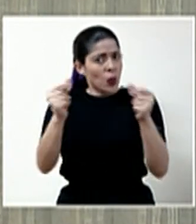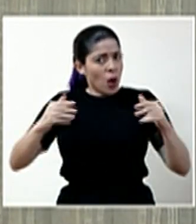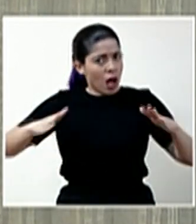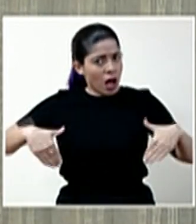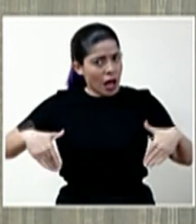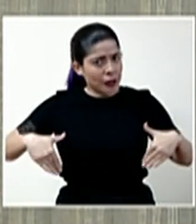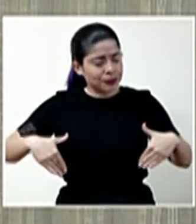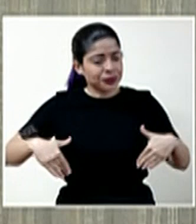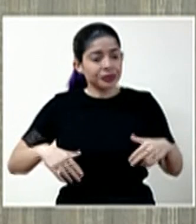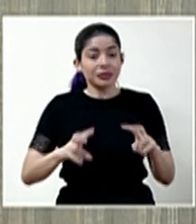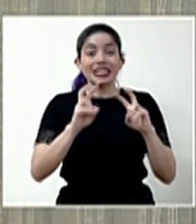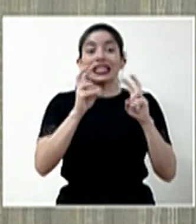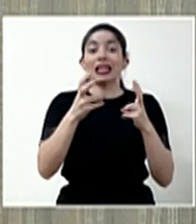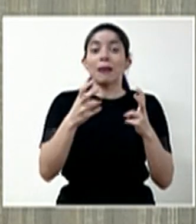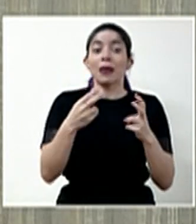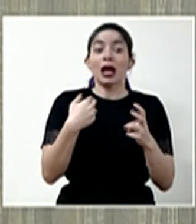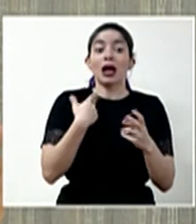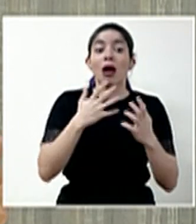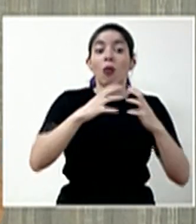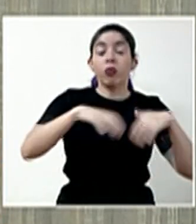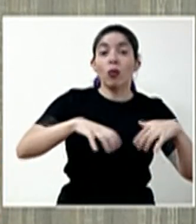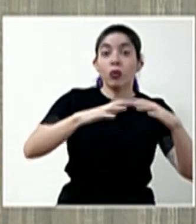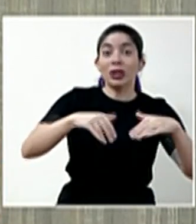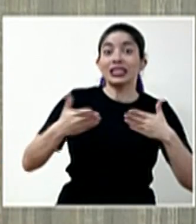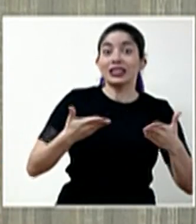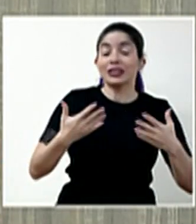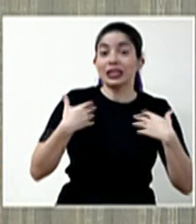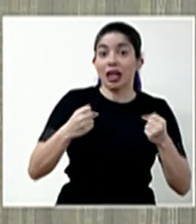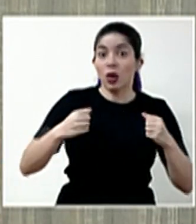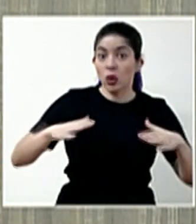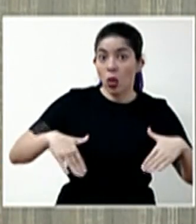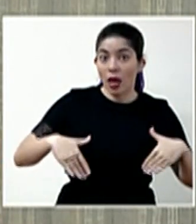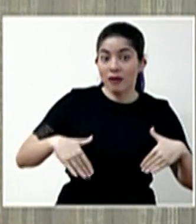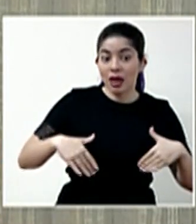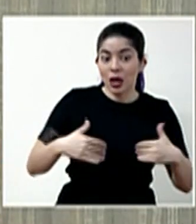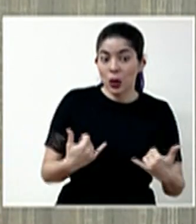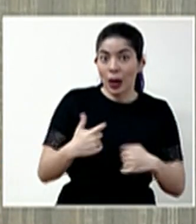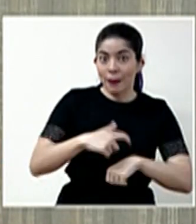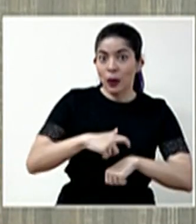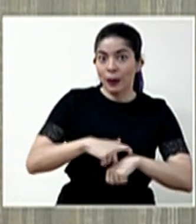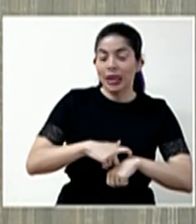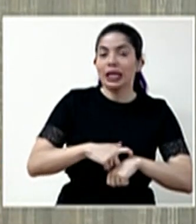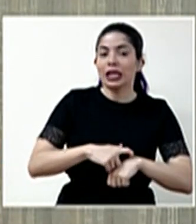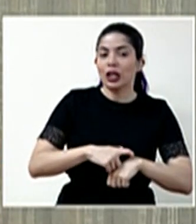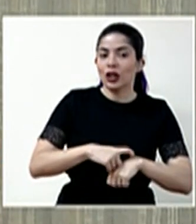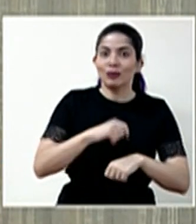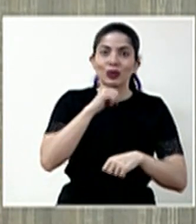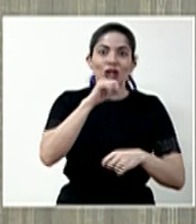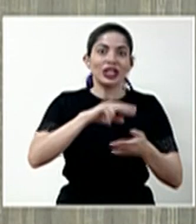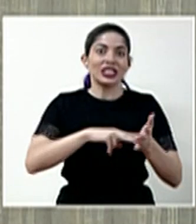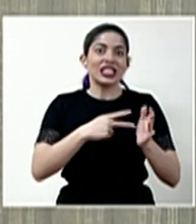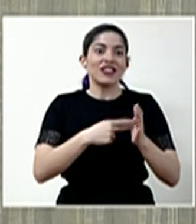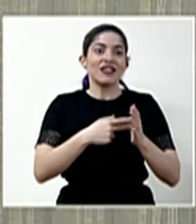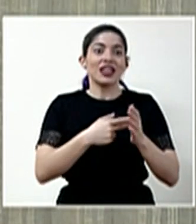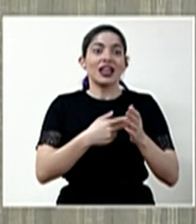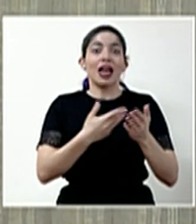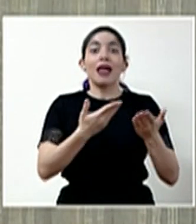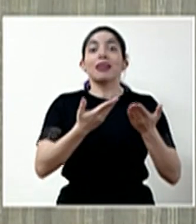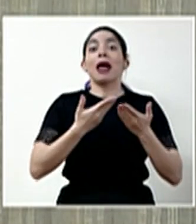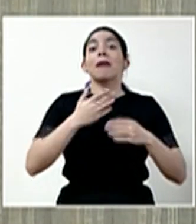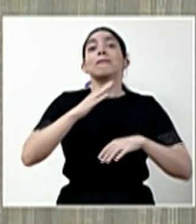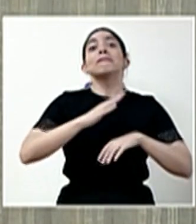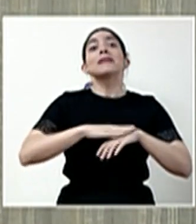ido, que el asunto de que no hayamos tenido un colapso en los servicios de salud en este momento, no nos habilita, no nos da ninguna